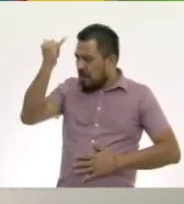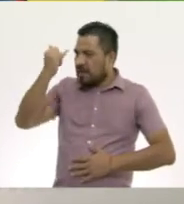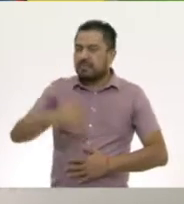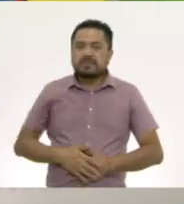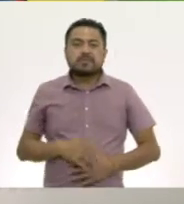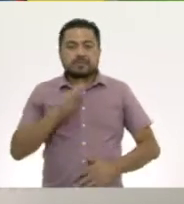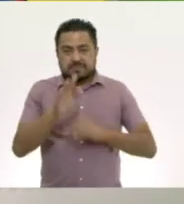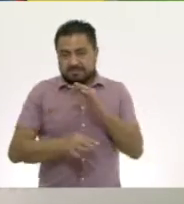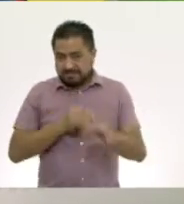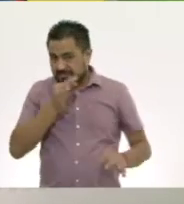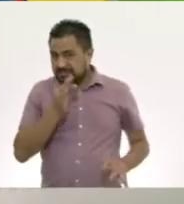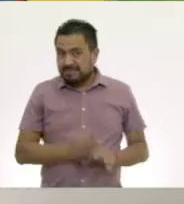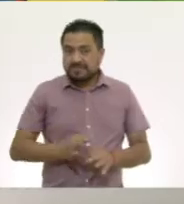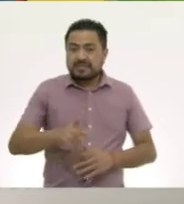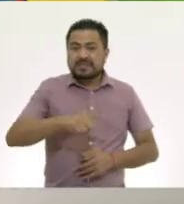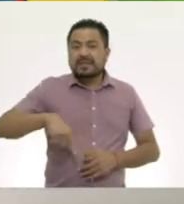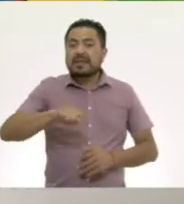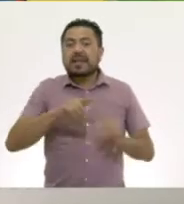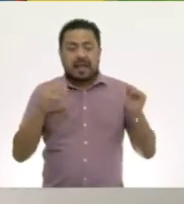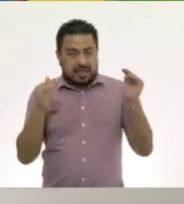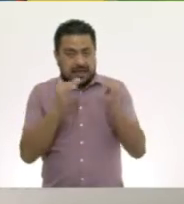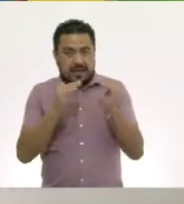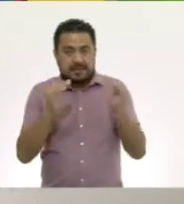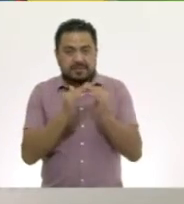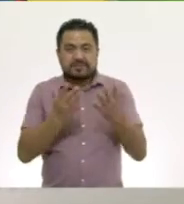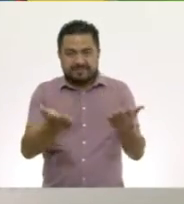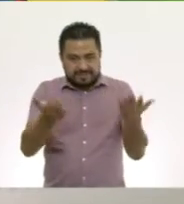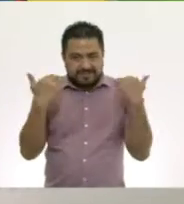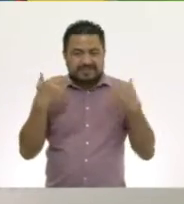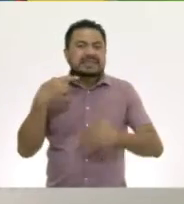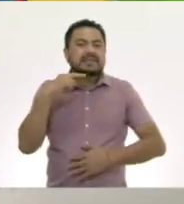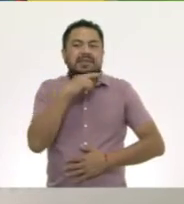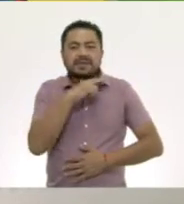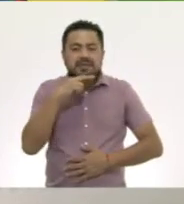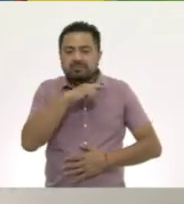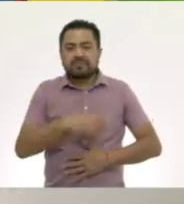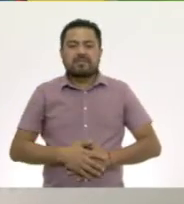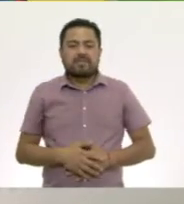¿Listas? ¿Listos en casa? Venga, rápido.